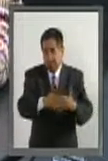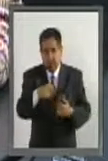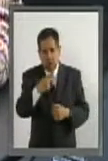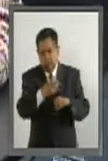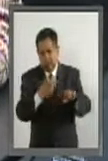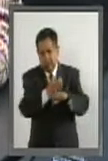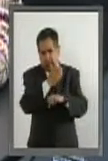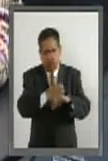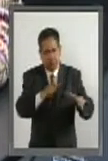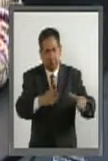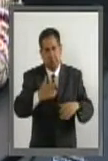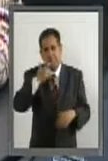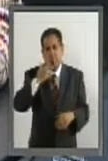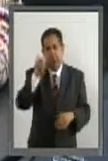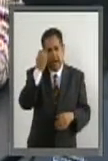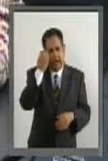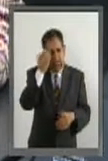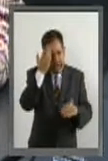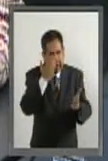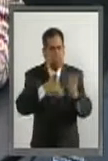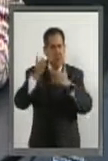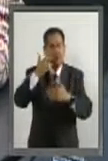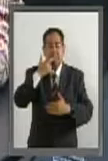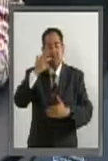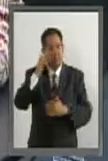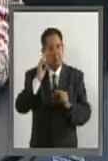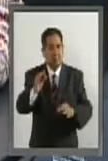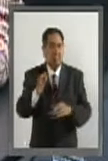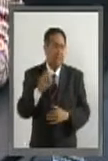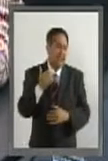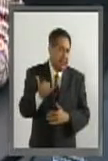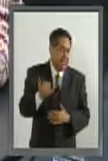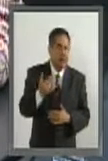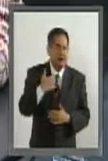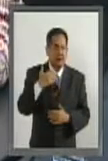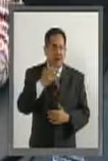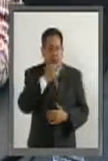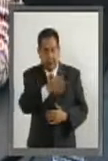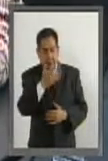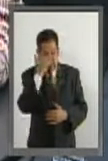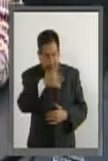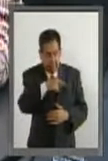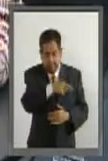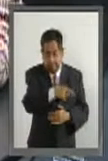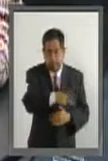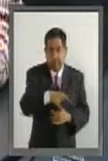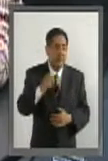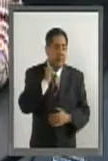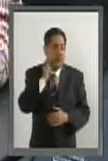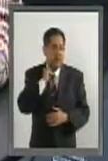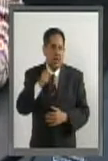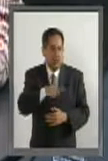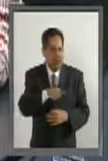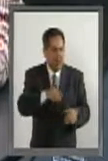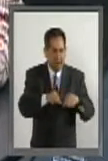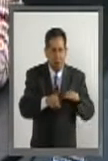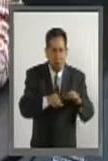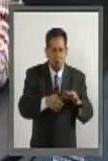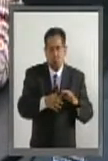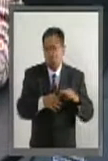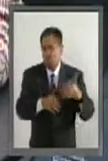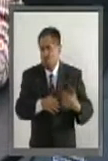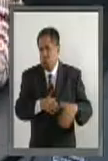estado el mayor de los éxitos y que sepa también que aquí en el Senado trabajó no